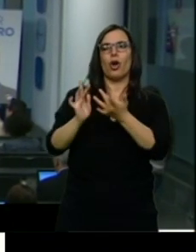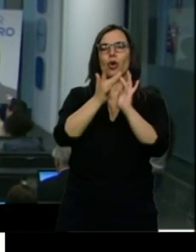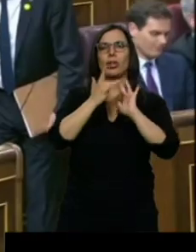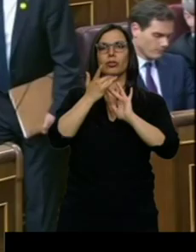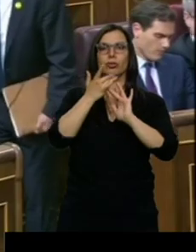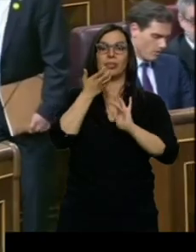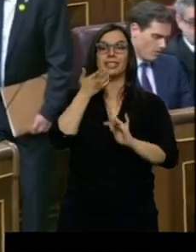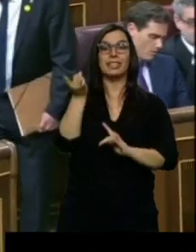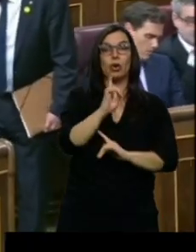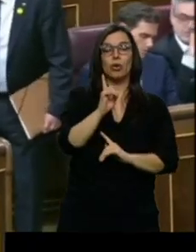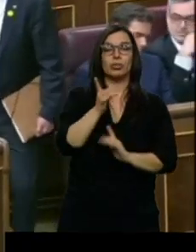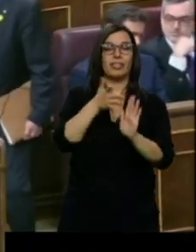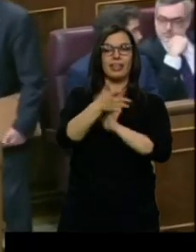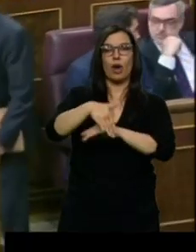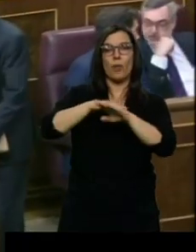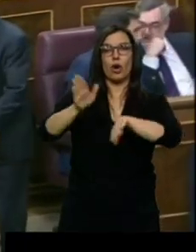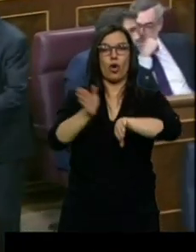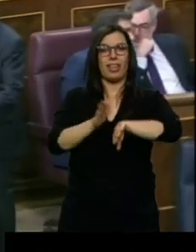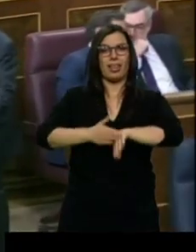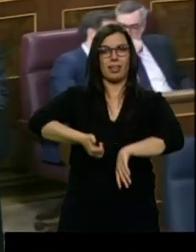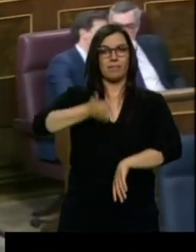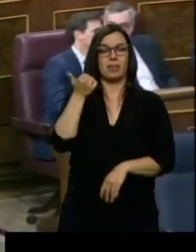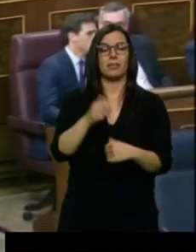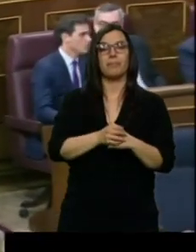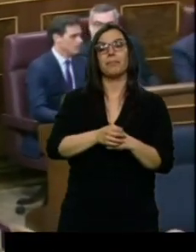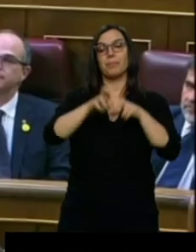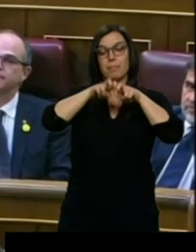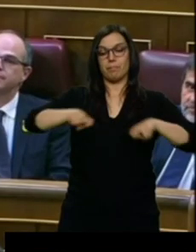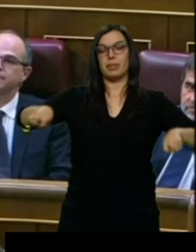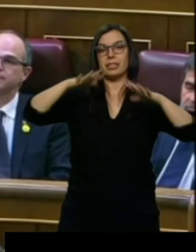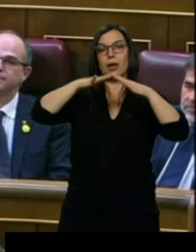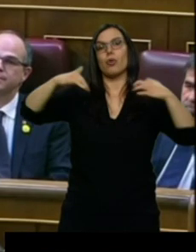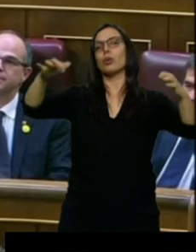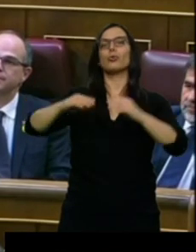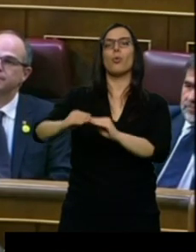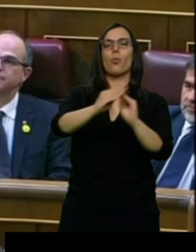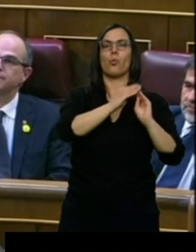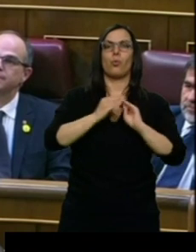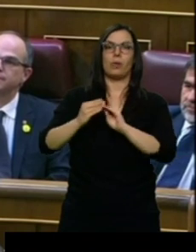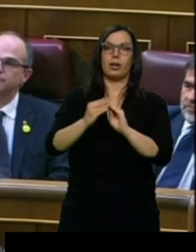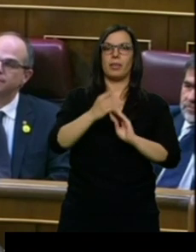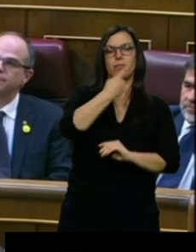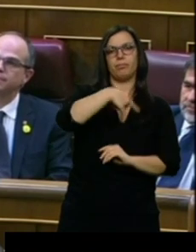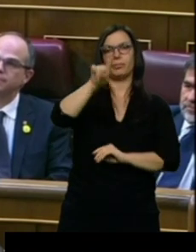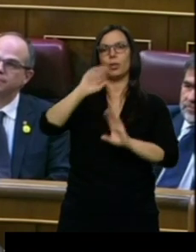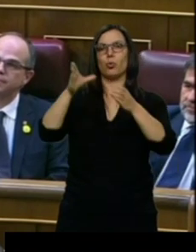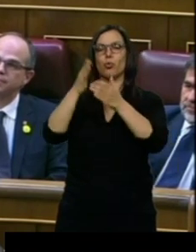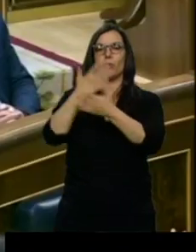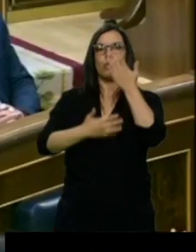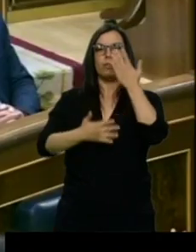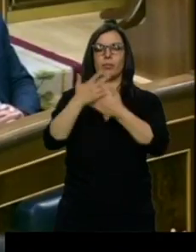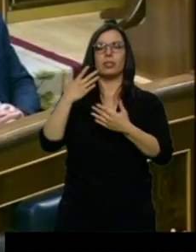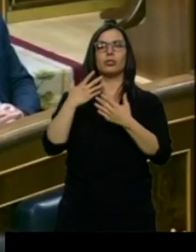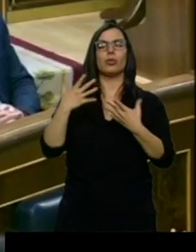de izquierda. Mientras la Mesa del Congreso ha decidido por unanimidad enviar al Grupo Mixto a Junts per Cataluña que tiene tres diputados suspendidos